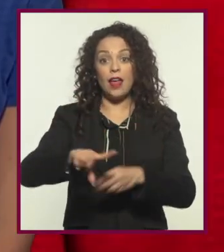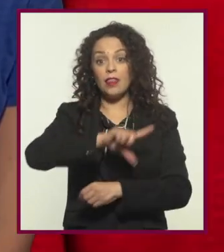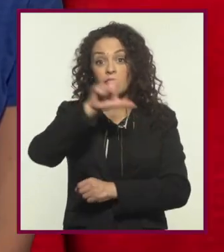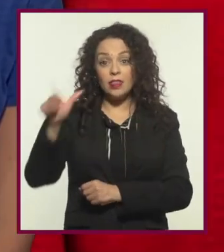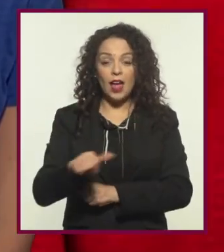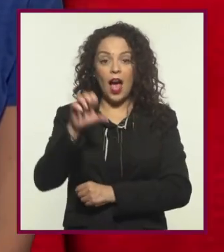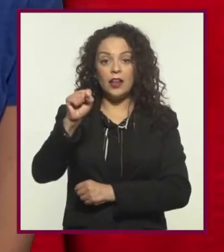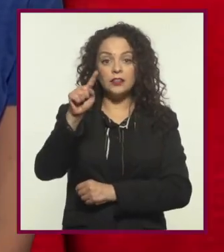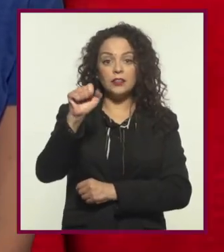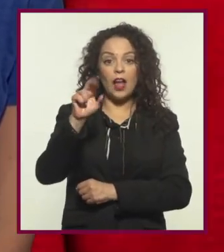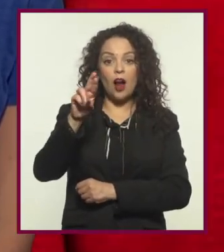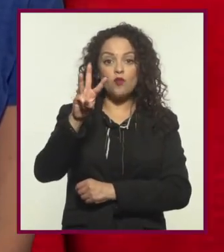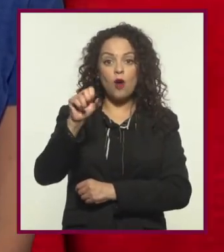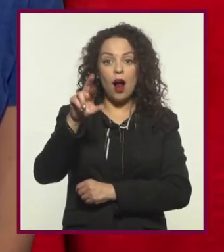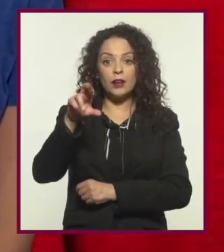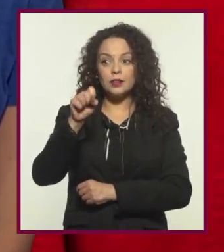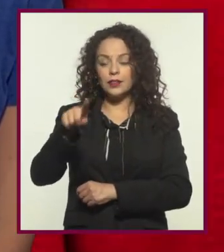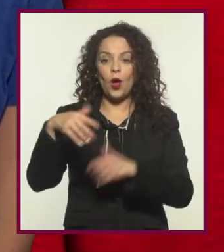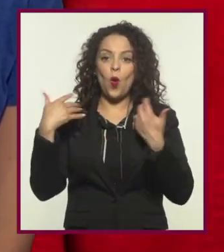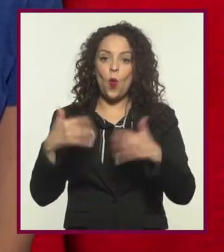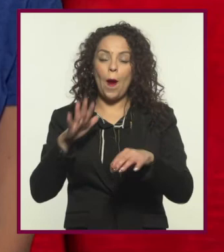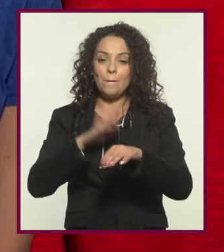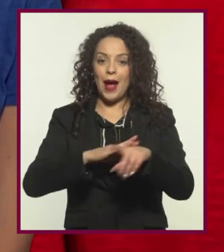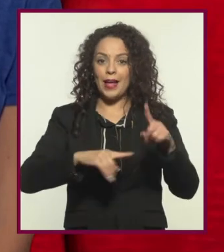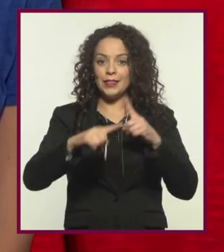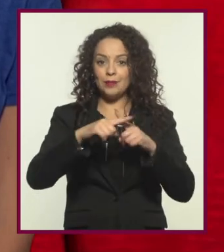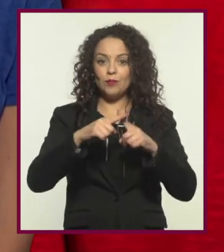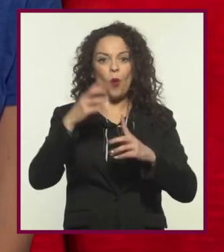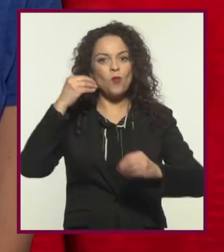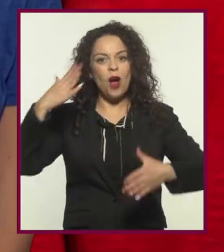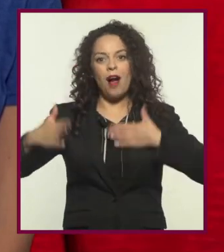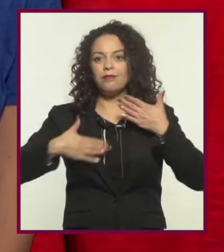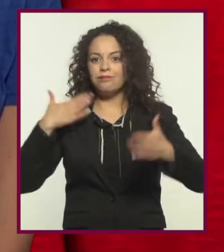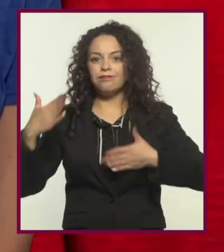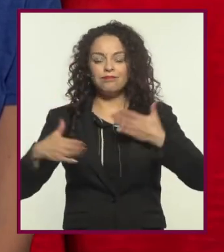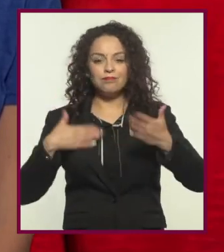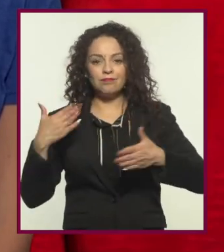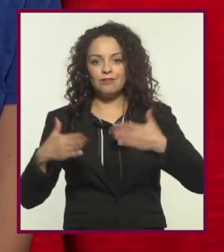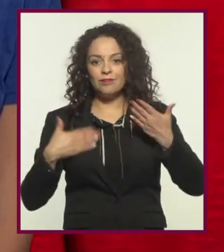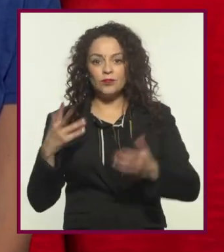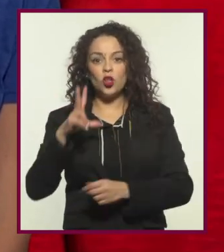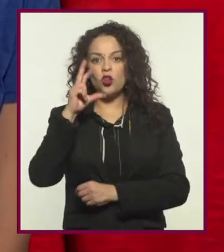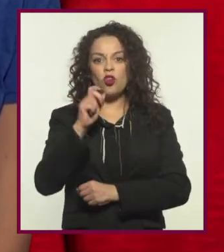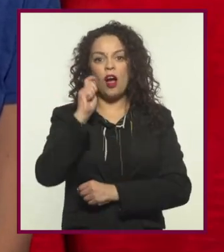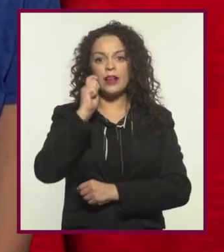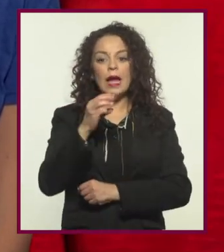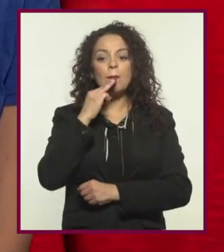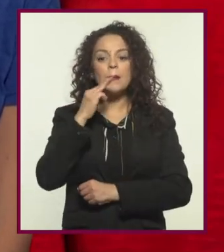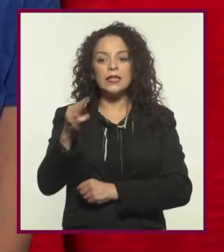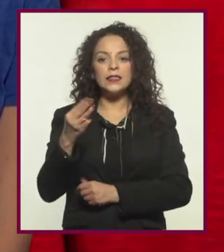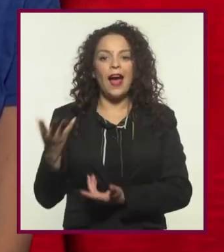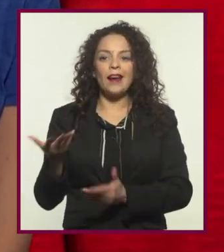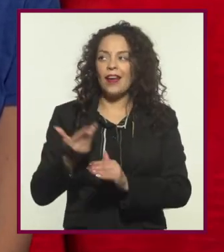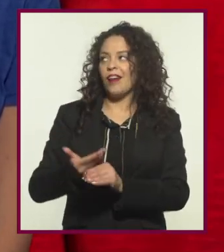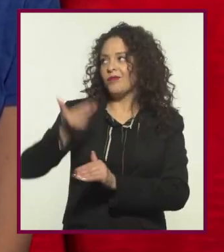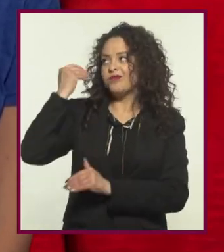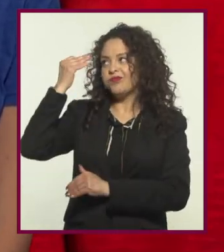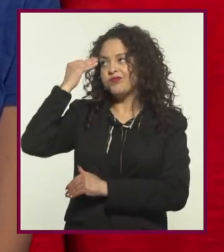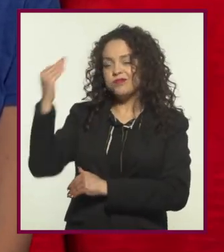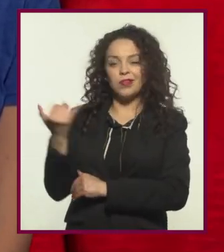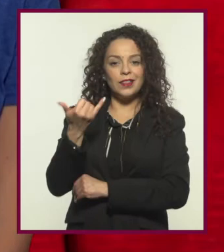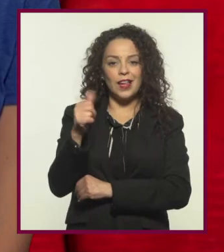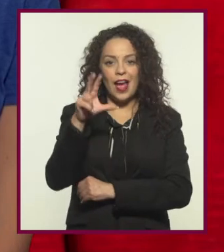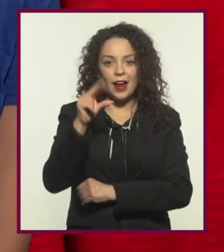de la década llegó Star Wars, que inicia de nuevo una etapa más optimista, de puro entretenimiento y sin la carga de mensaje de la época anterior.